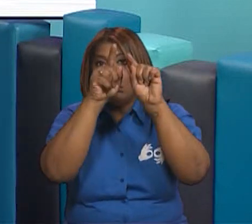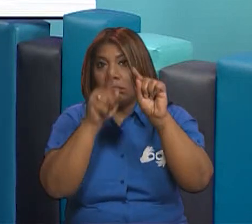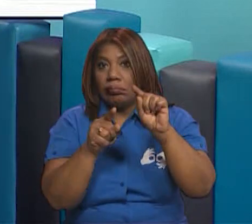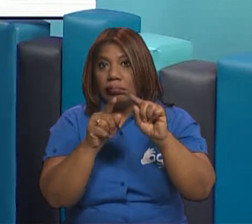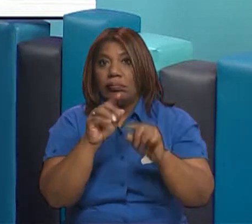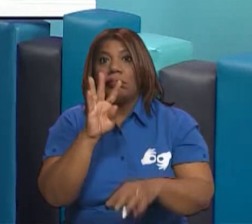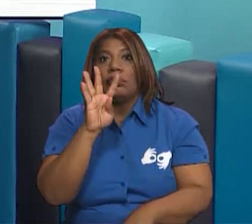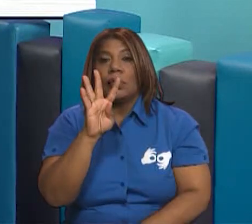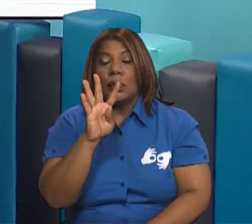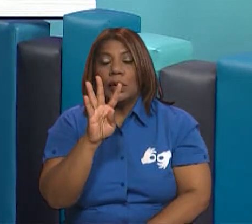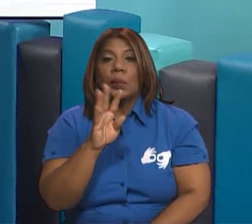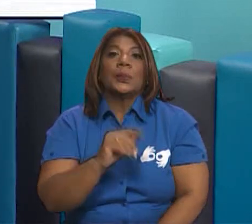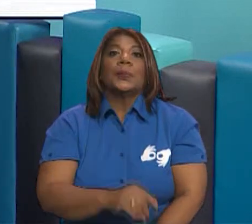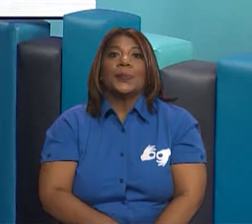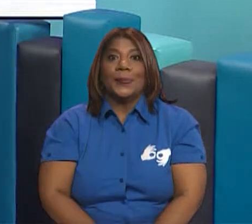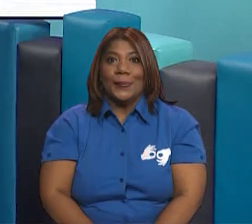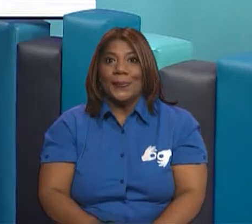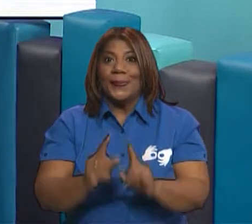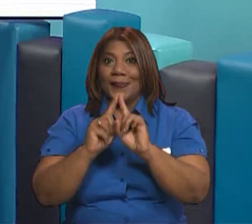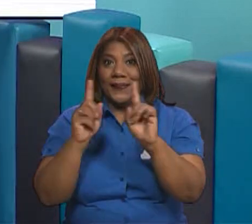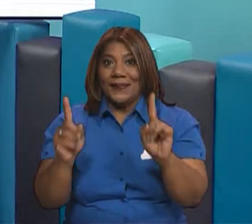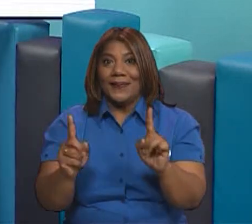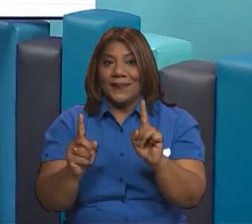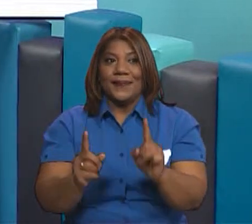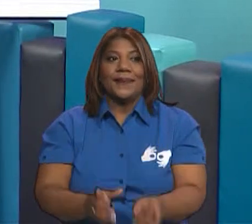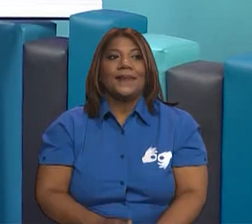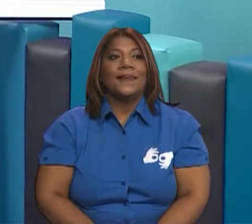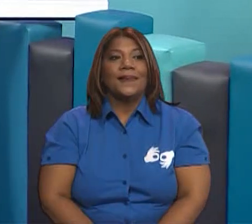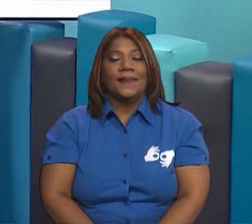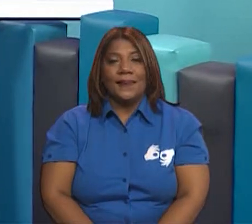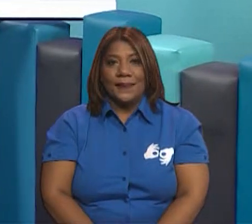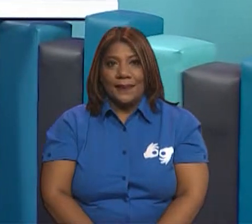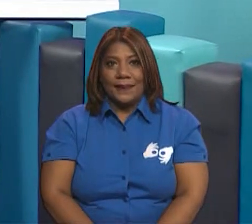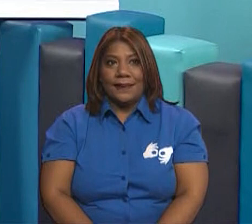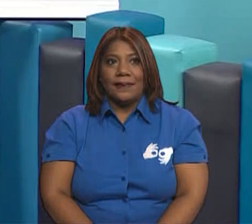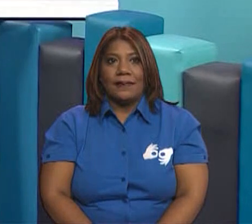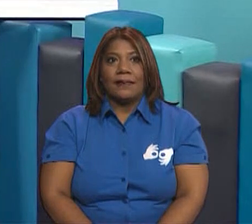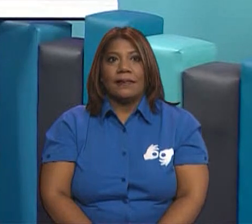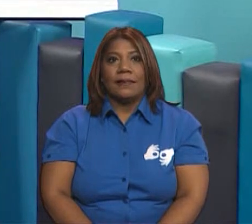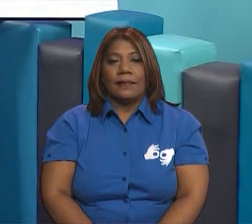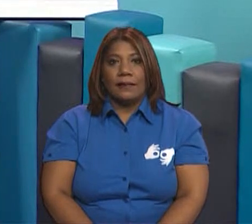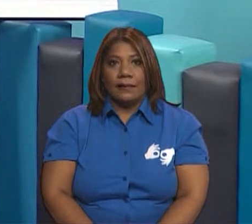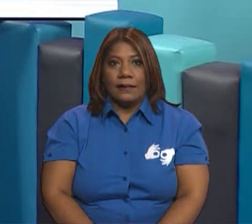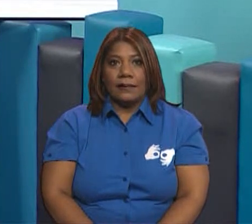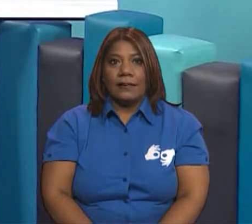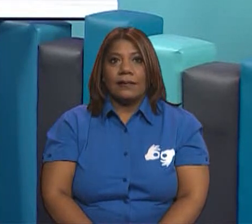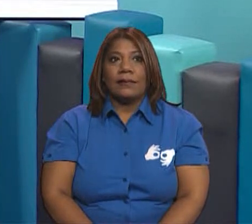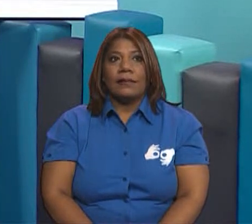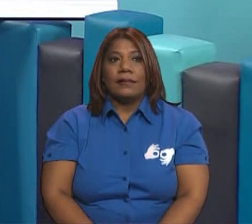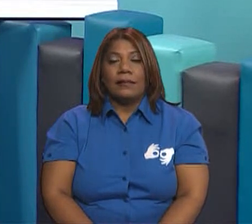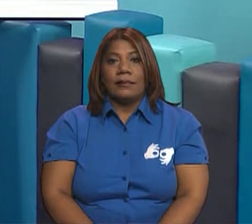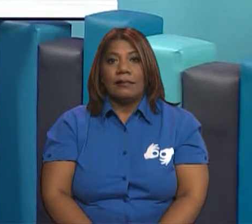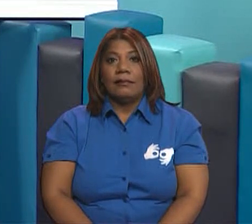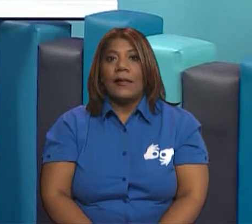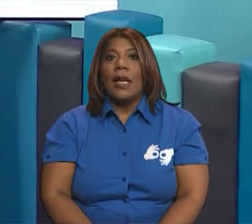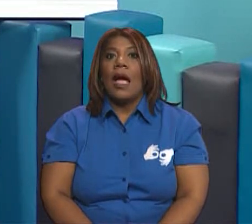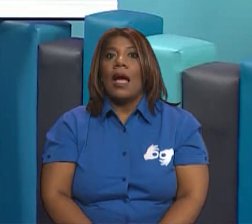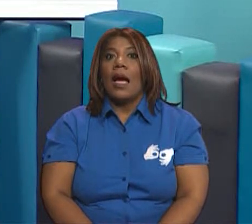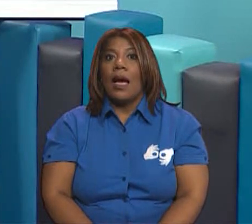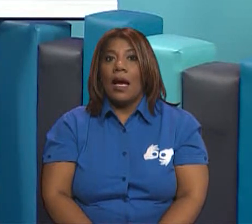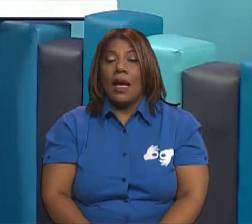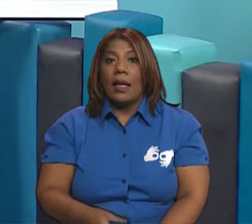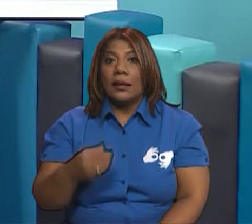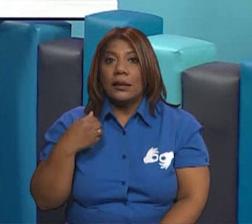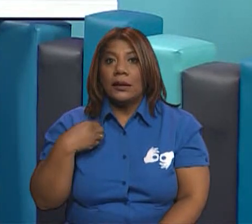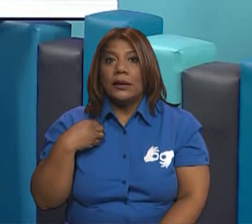lado derecho y el lado de arriba con el lado de abajo. Muy bien. Pero ambos tienen cuatro lados. Entonces